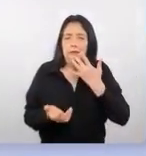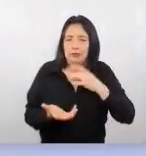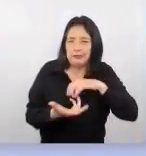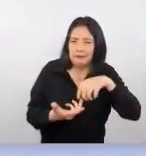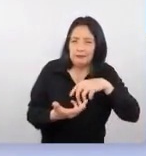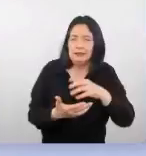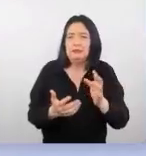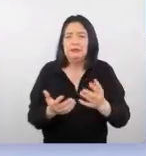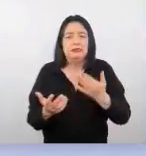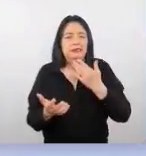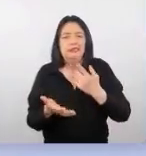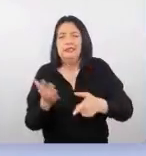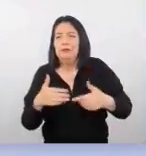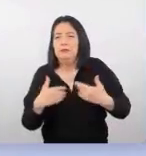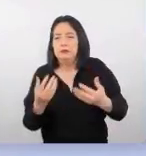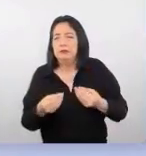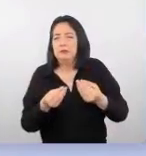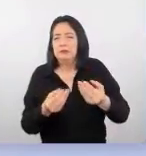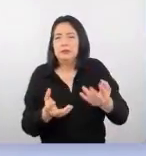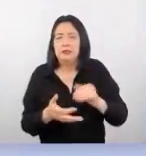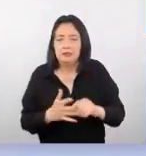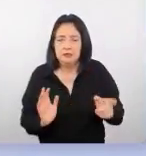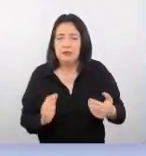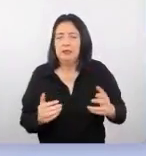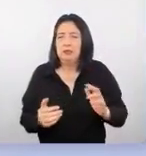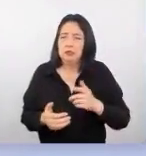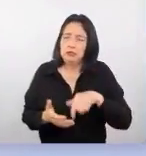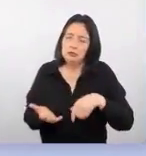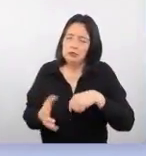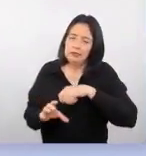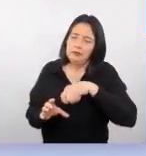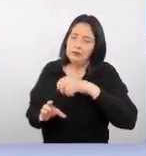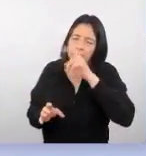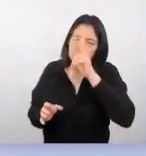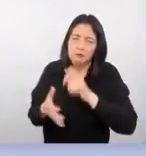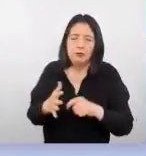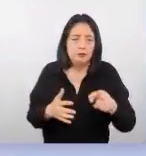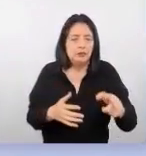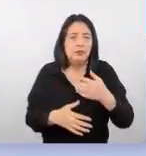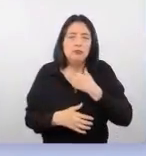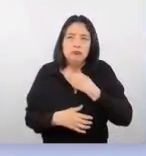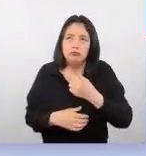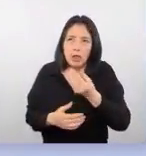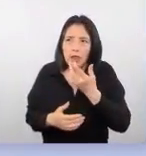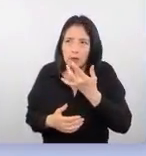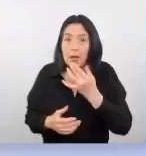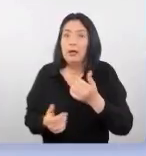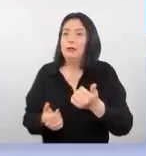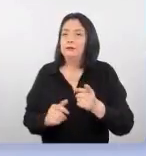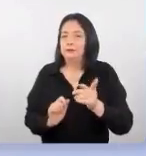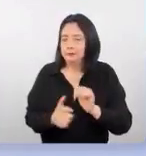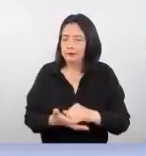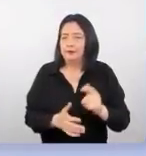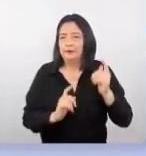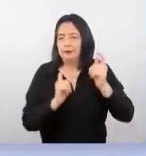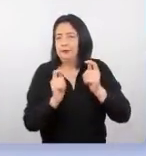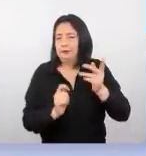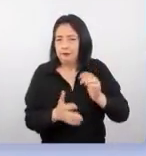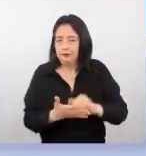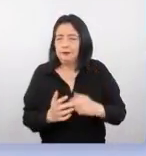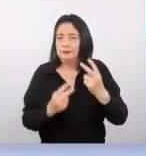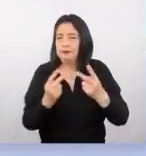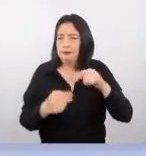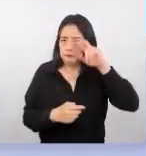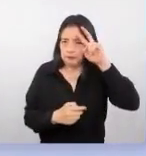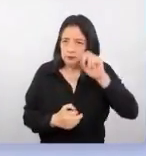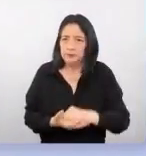entonces, ¿qué podemos ofrecerlo acá desde el punto de vista de nuestra gastronomía? para llamar la atención de este turista que está visitando nuestro país.